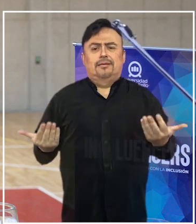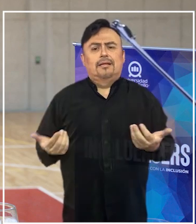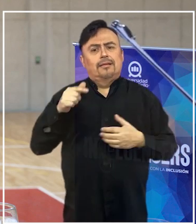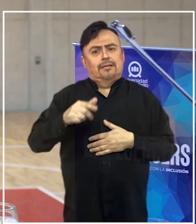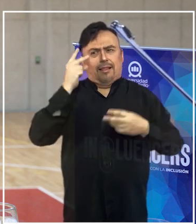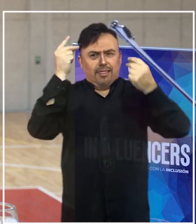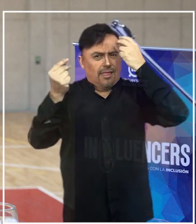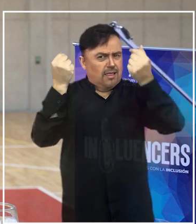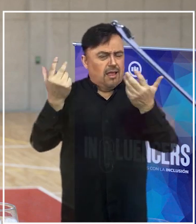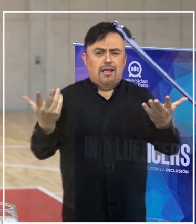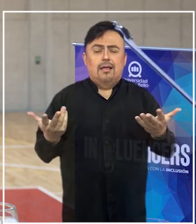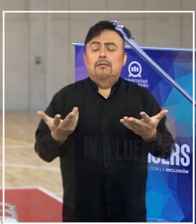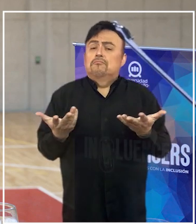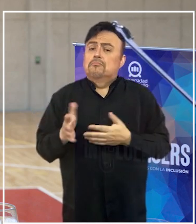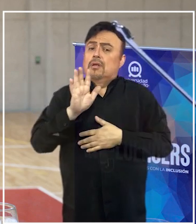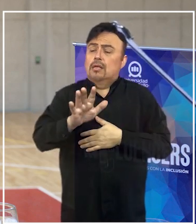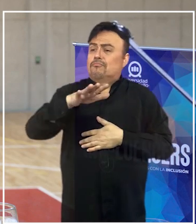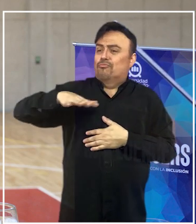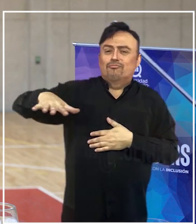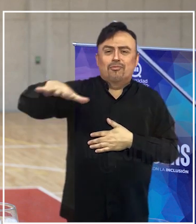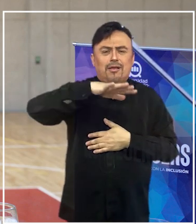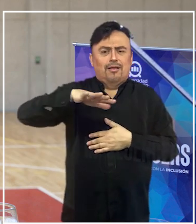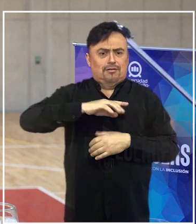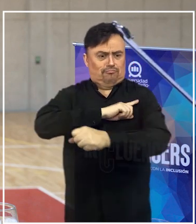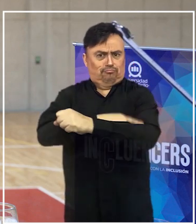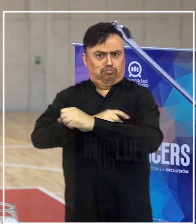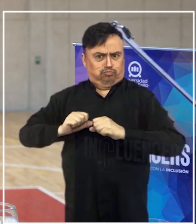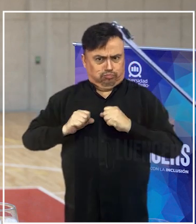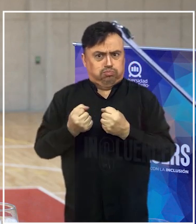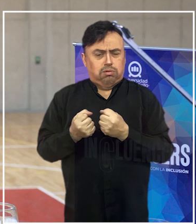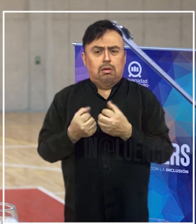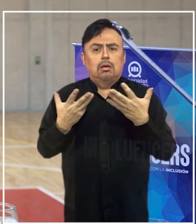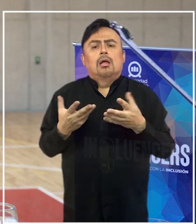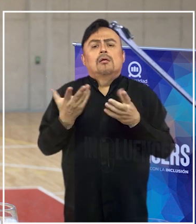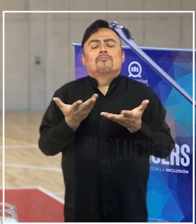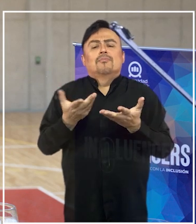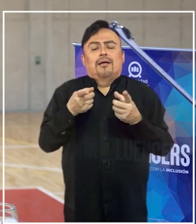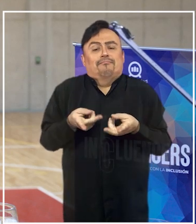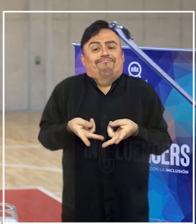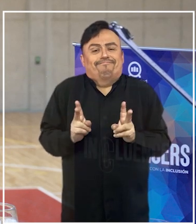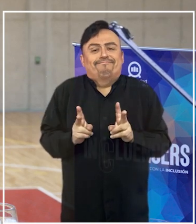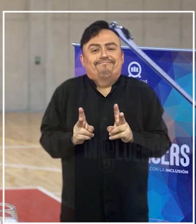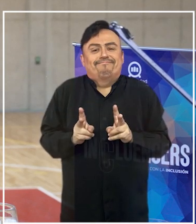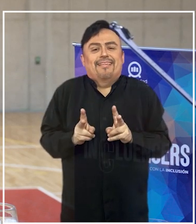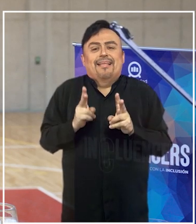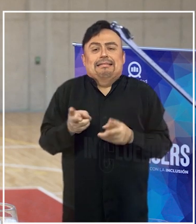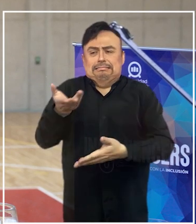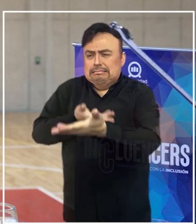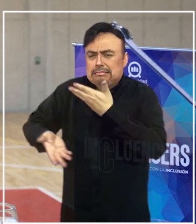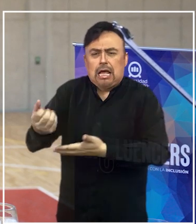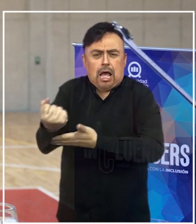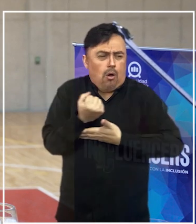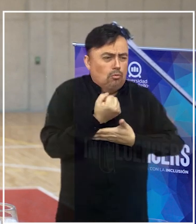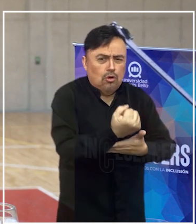iniciativas que son socialmente potentes justamente es porque permiten la colaboración,